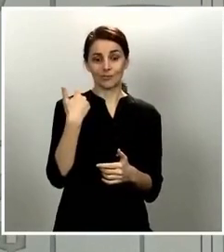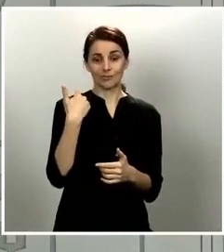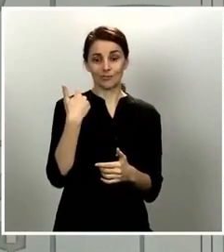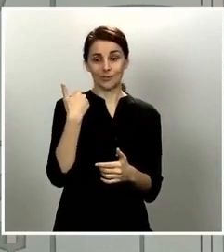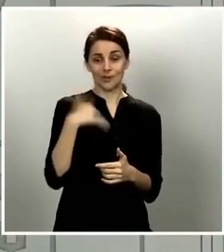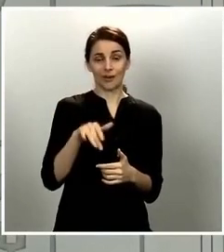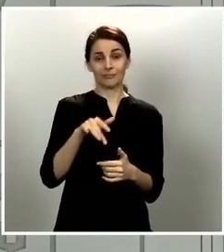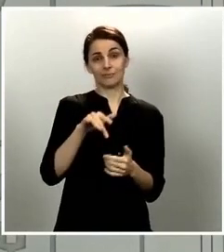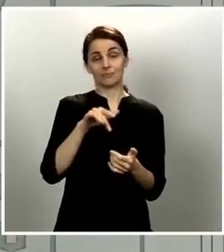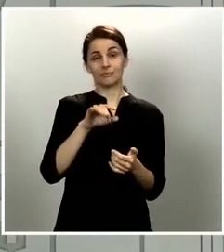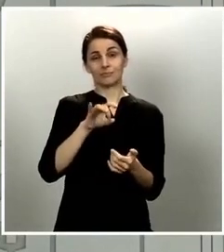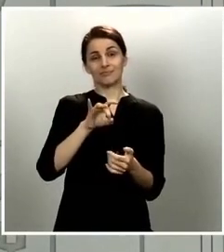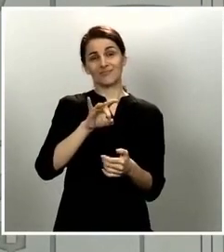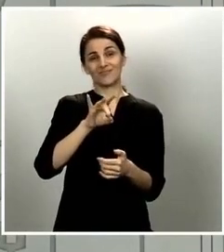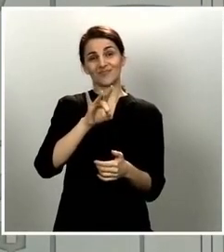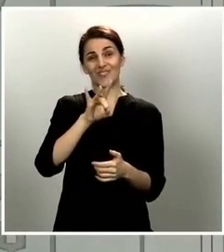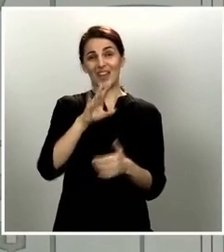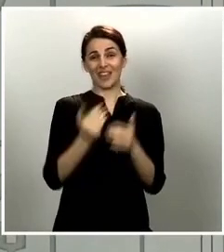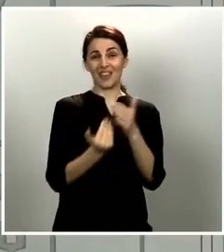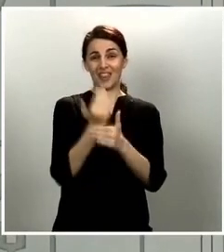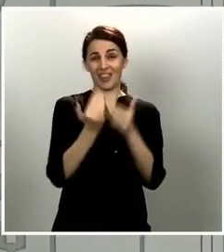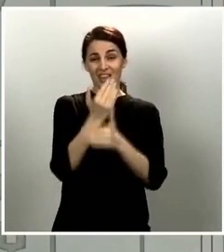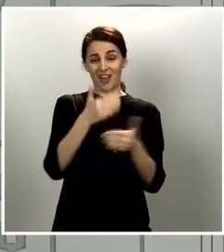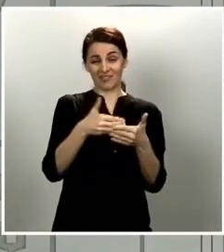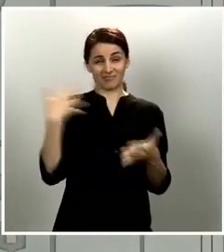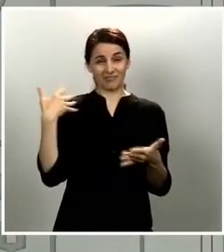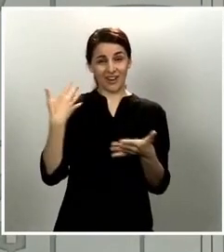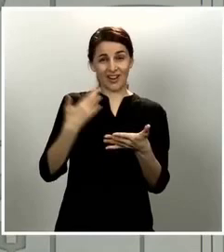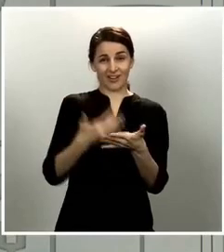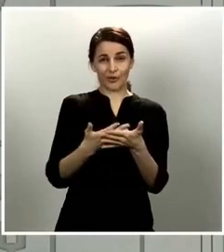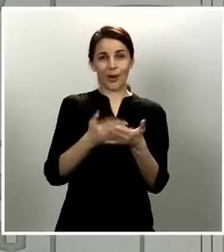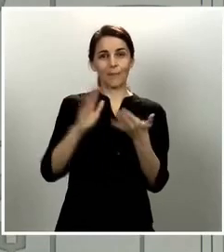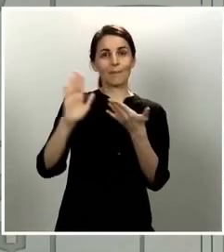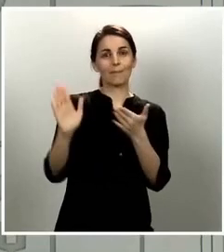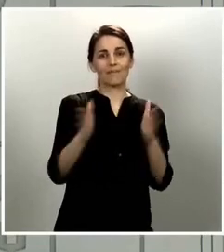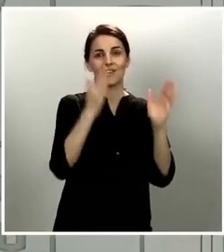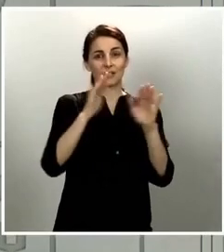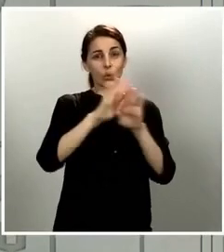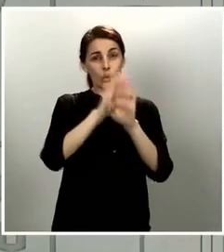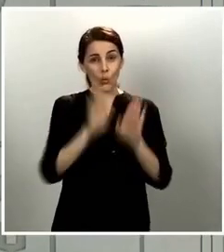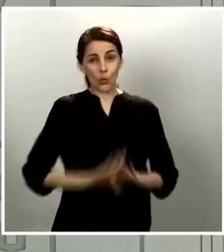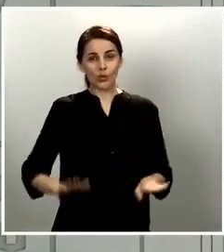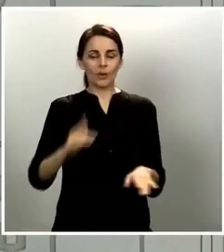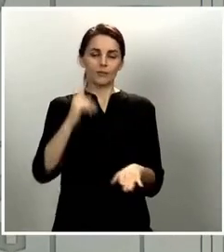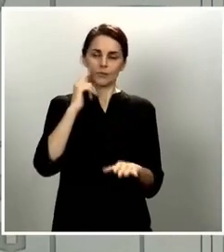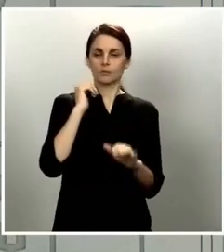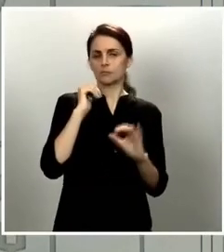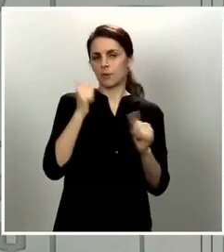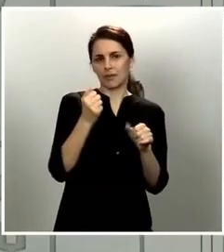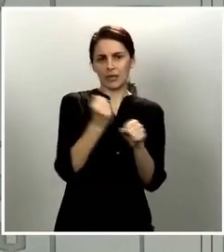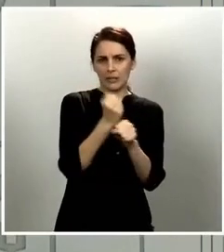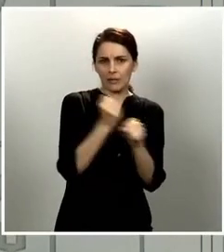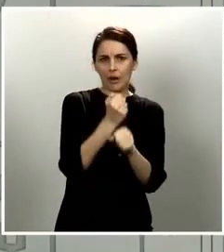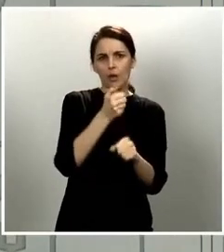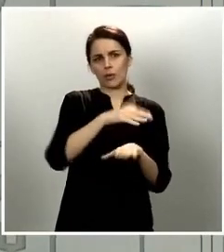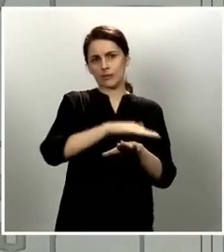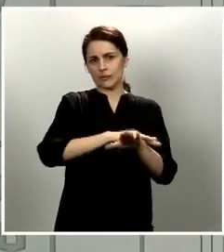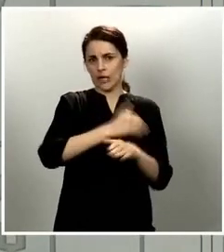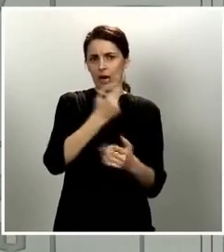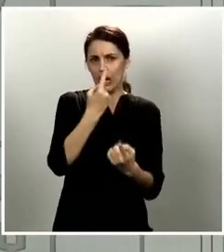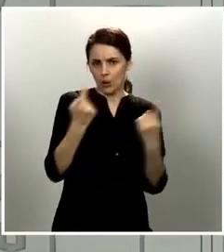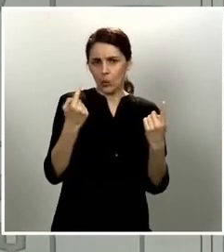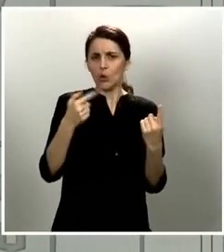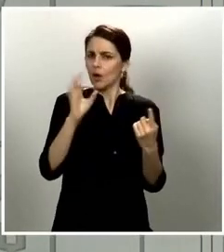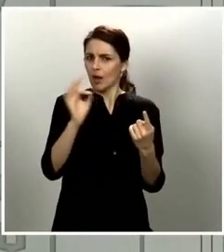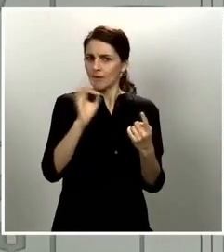último periodo en el que empezamos de nuevo una cierta actividad laboral, aunque todavía hay unas grandes restricciones a la